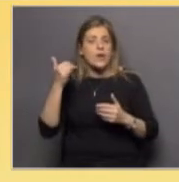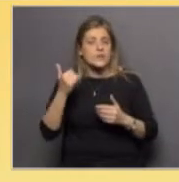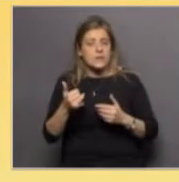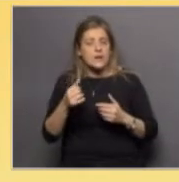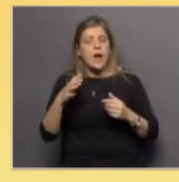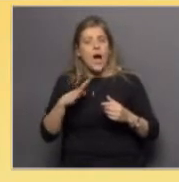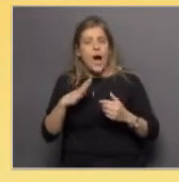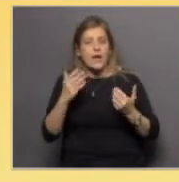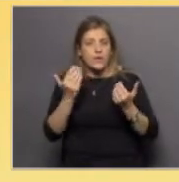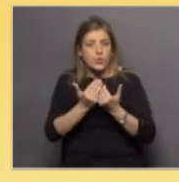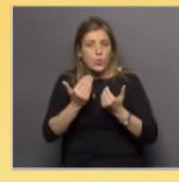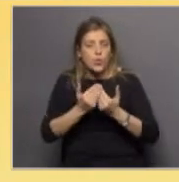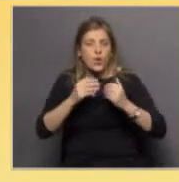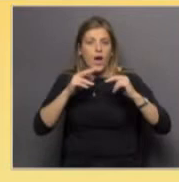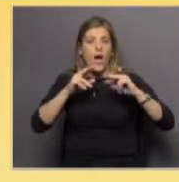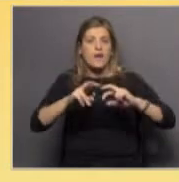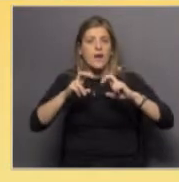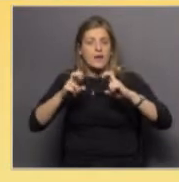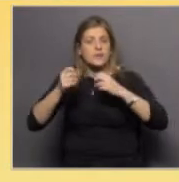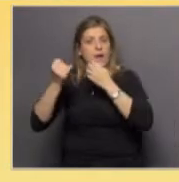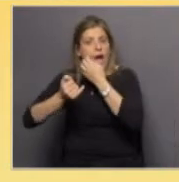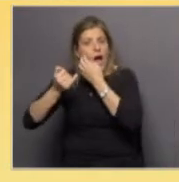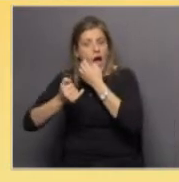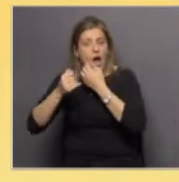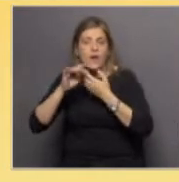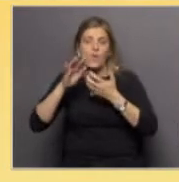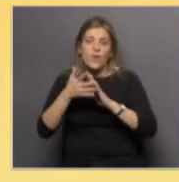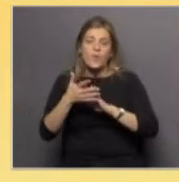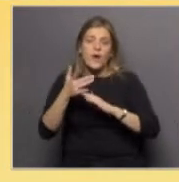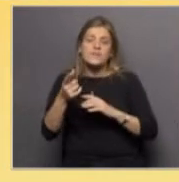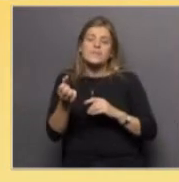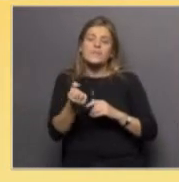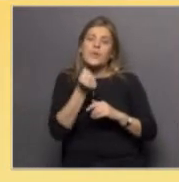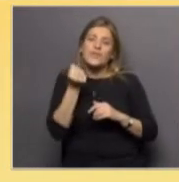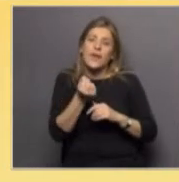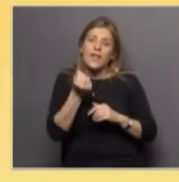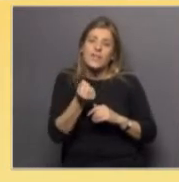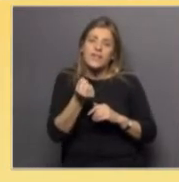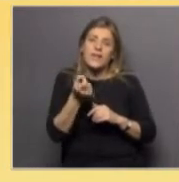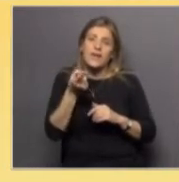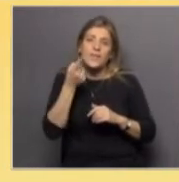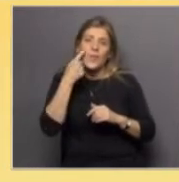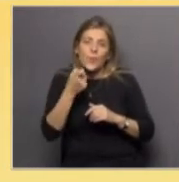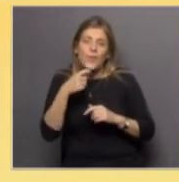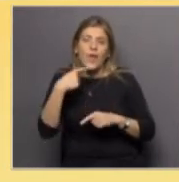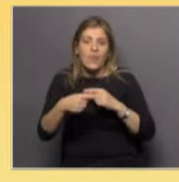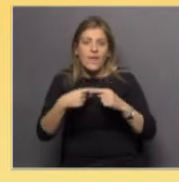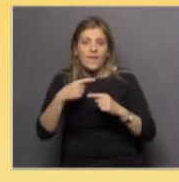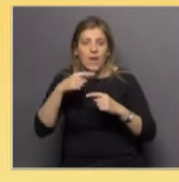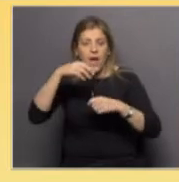están realizando los estudios y eso advierte la importancia que tiene sostener la vigilancia